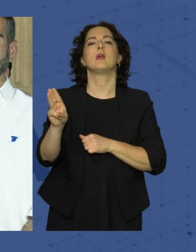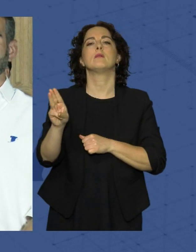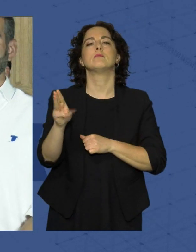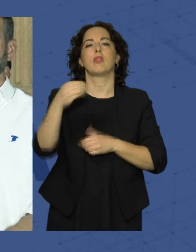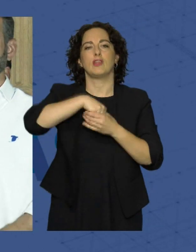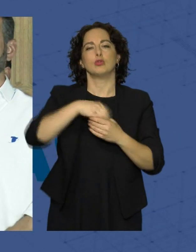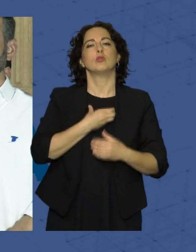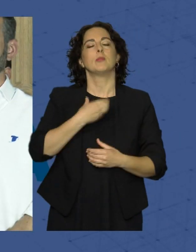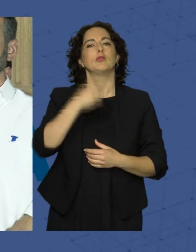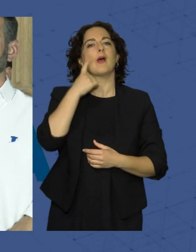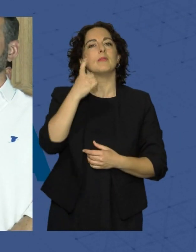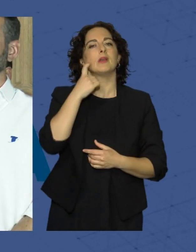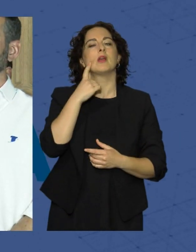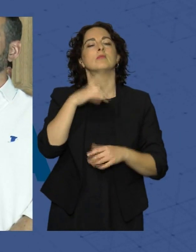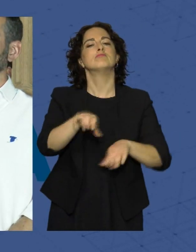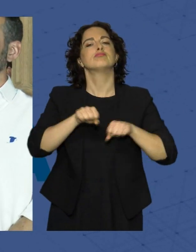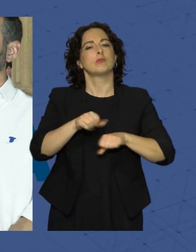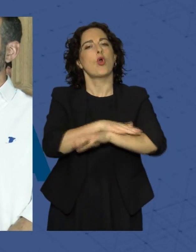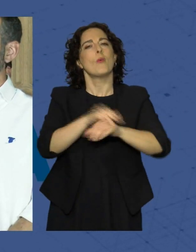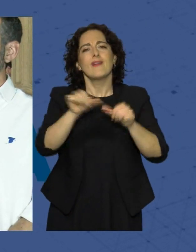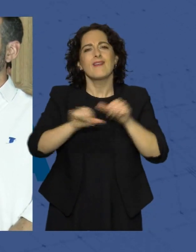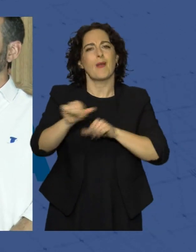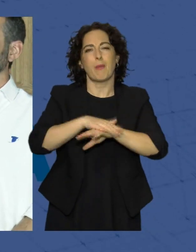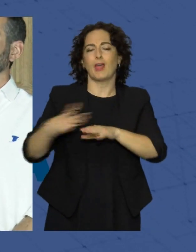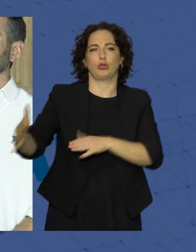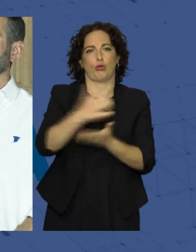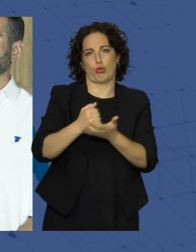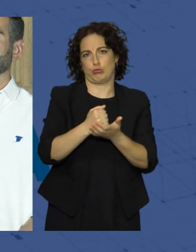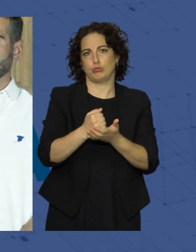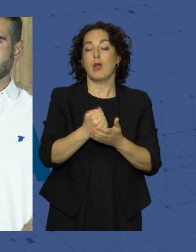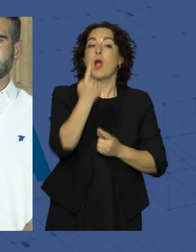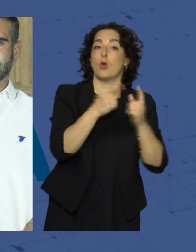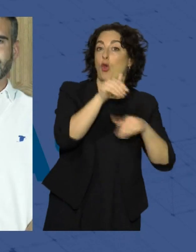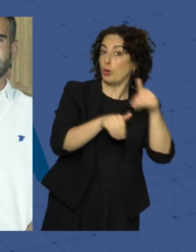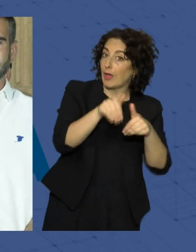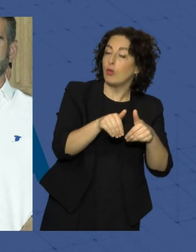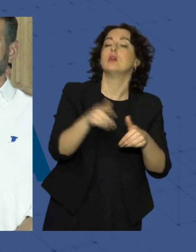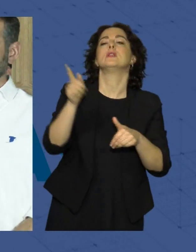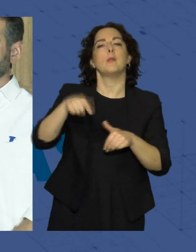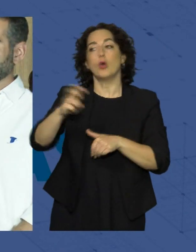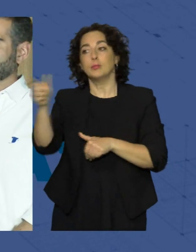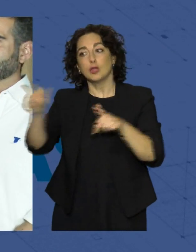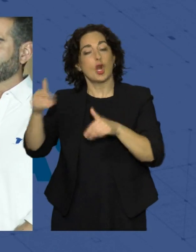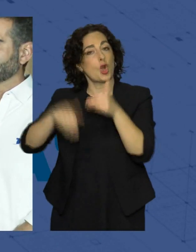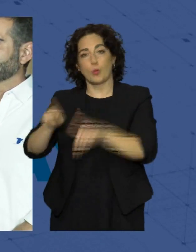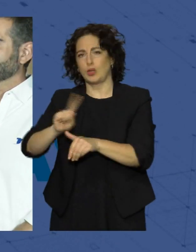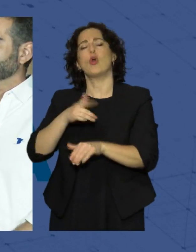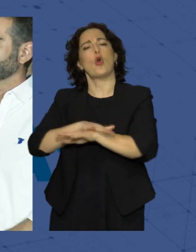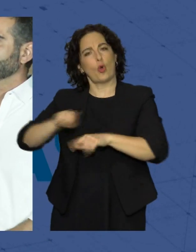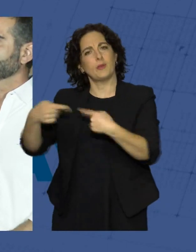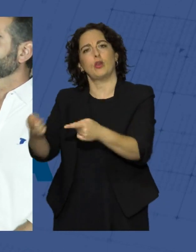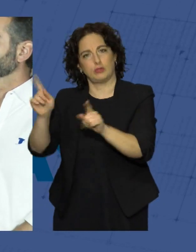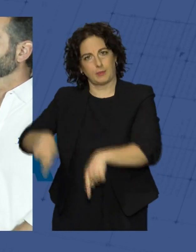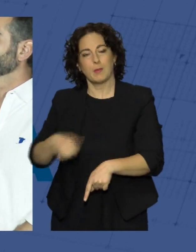Ayuntamiento de Almería va a gobernar para todos, para aquellos que no han votado y para aquellos que no, porque eso es lo que